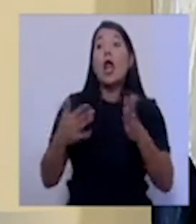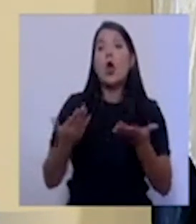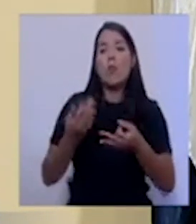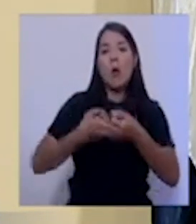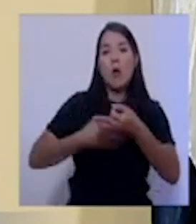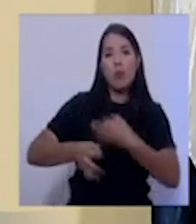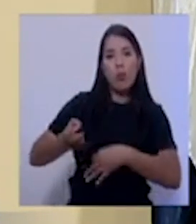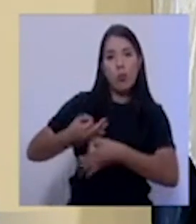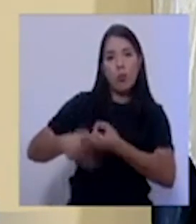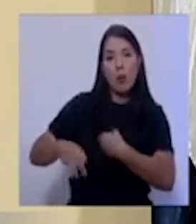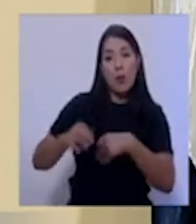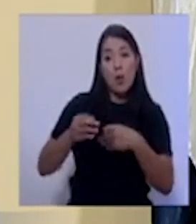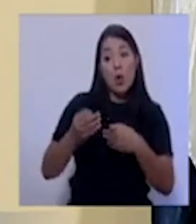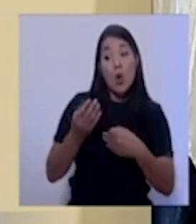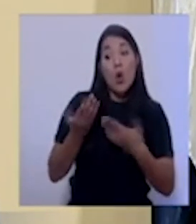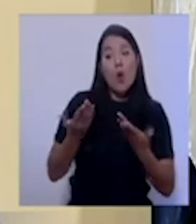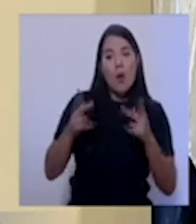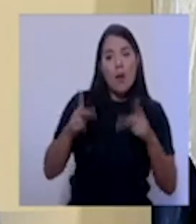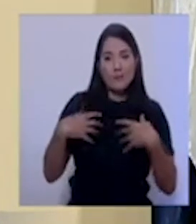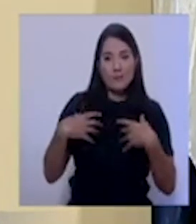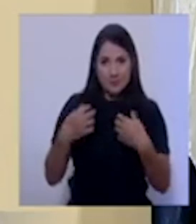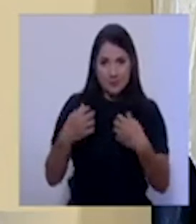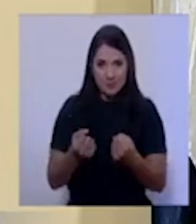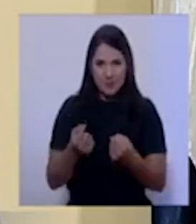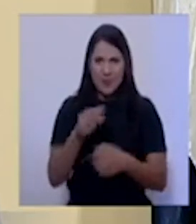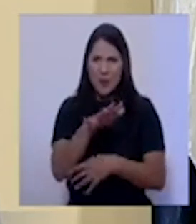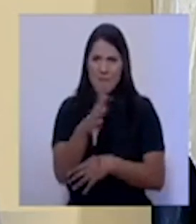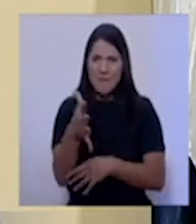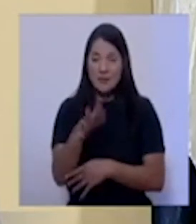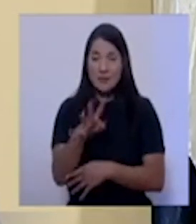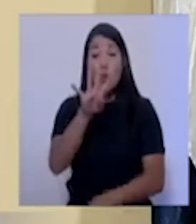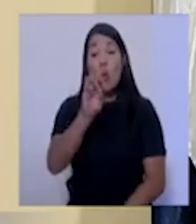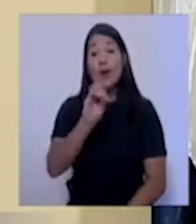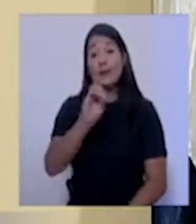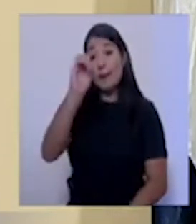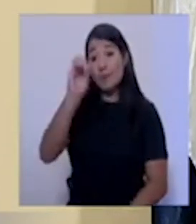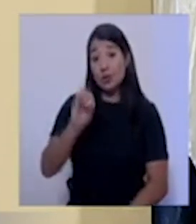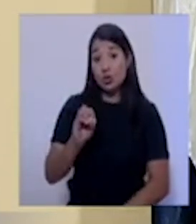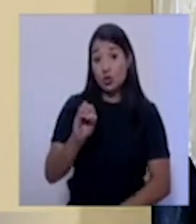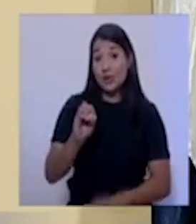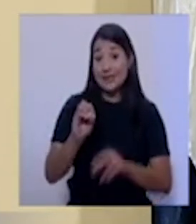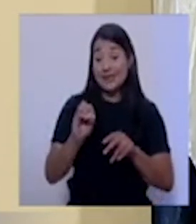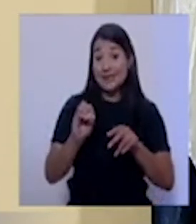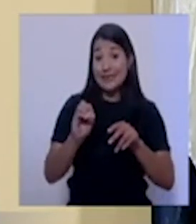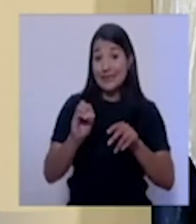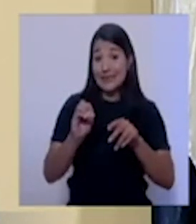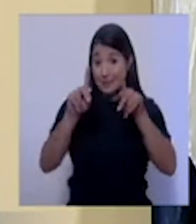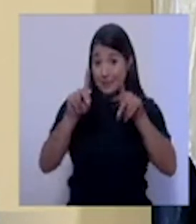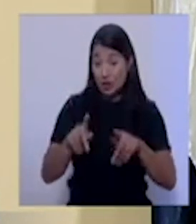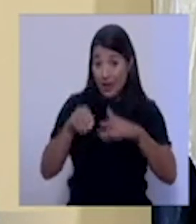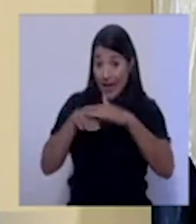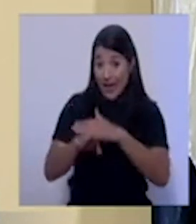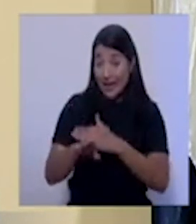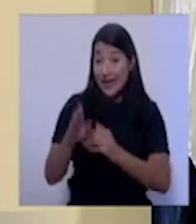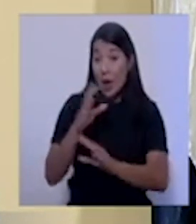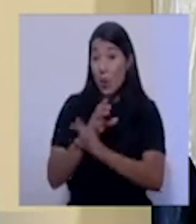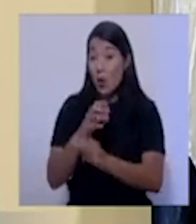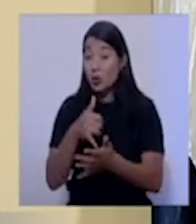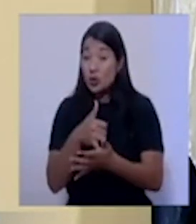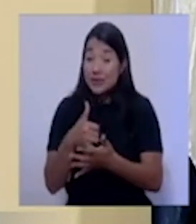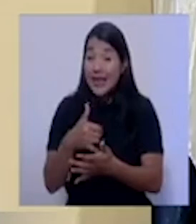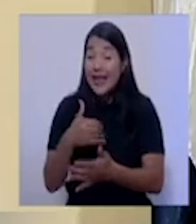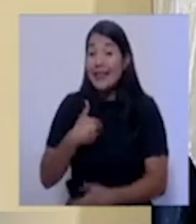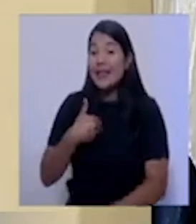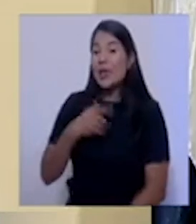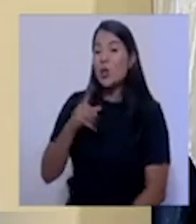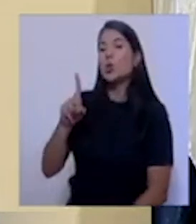recalcar que más o menos el 40% de los pacientes que ingresan a cuidados intensivos tienen un pronóstico reservado. Este,